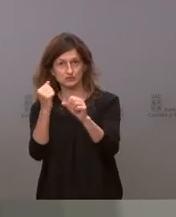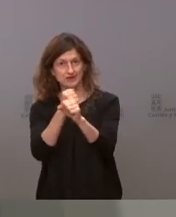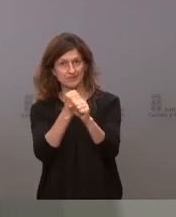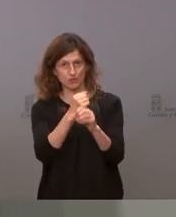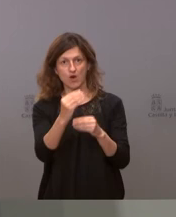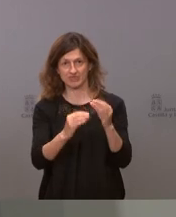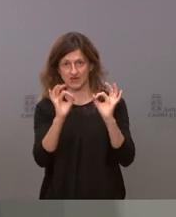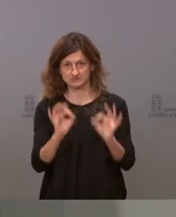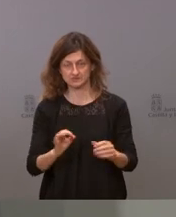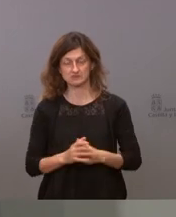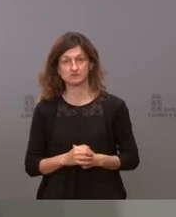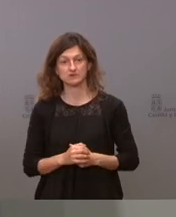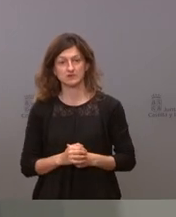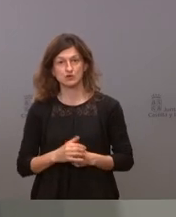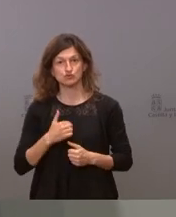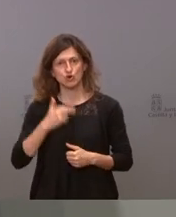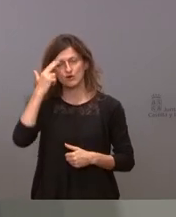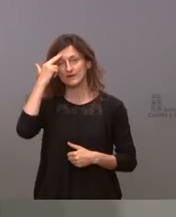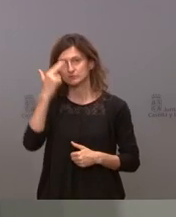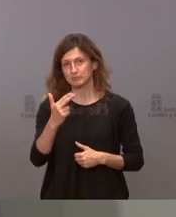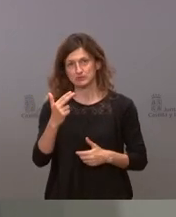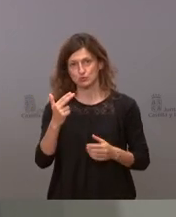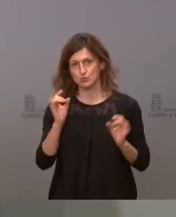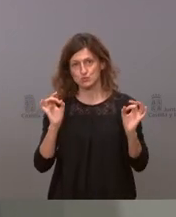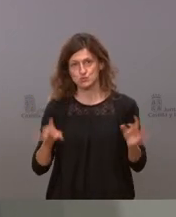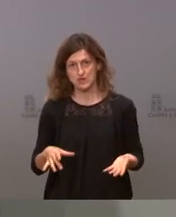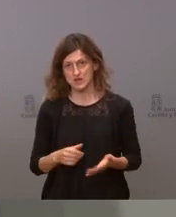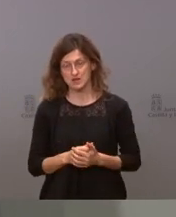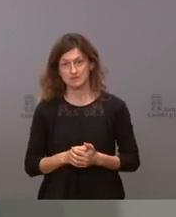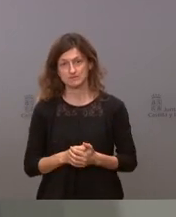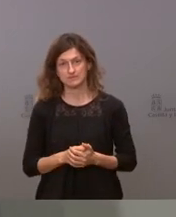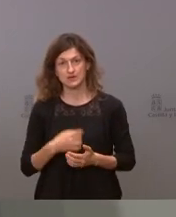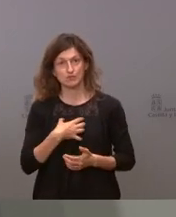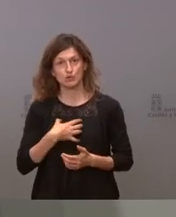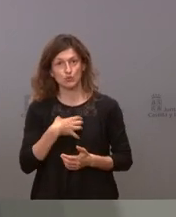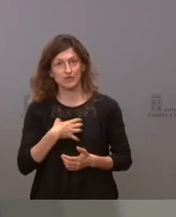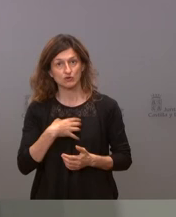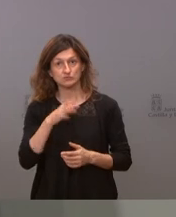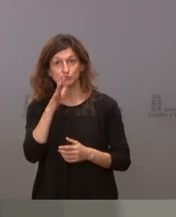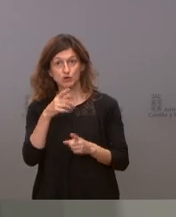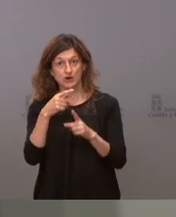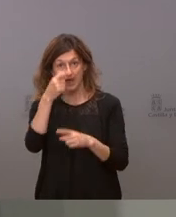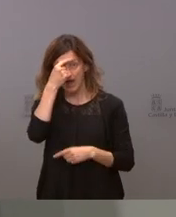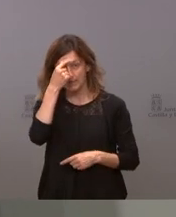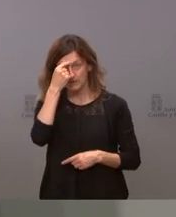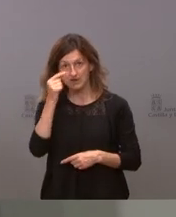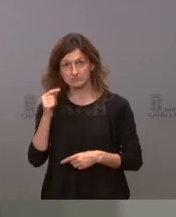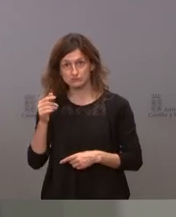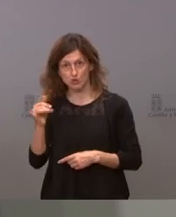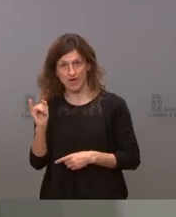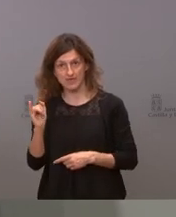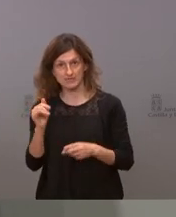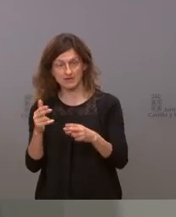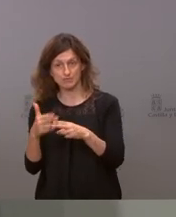y yo voy a ser igual de respetuoso con los procuradores por Ávila que lo soy con los de mi